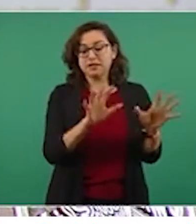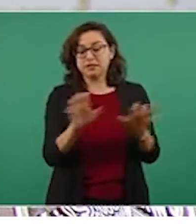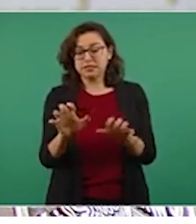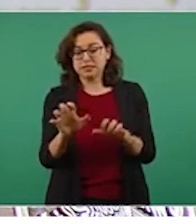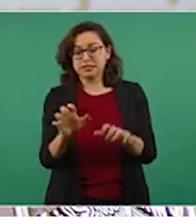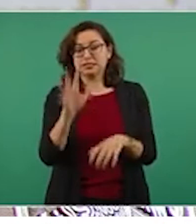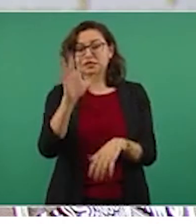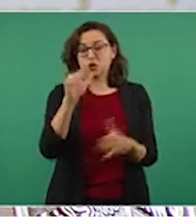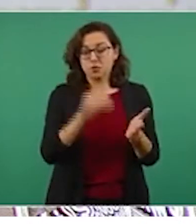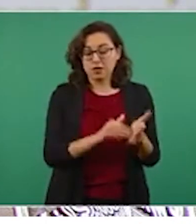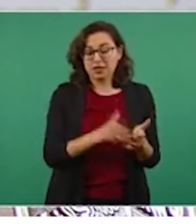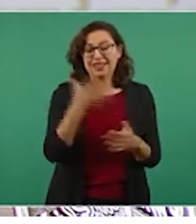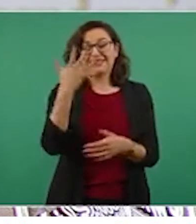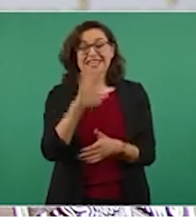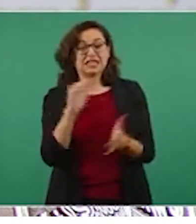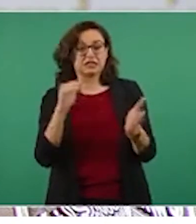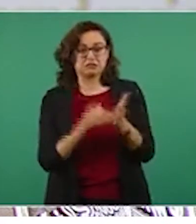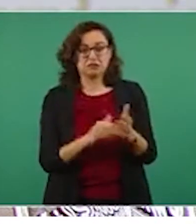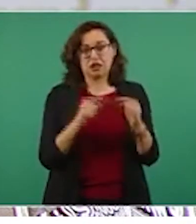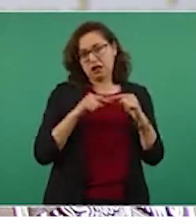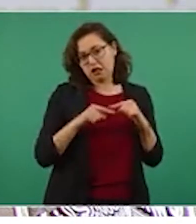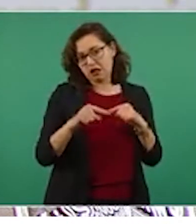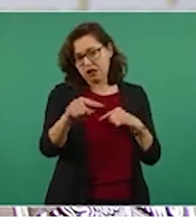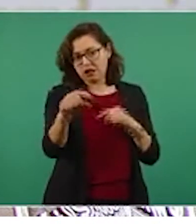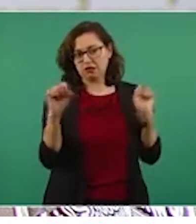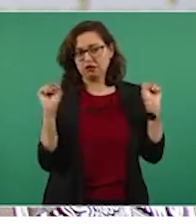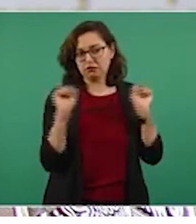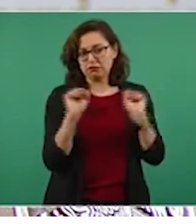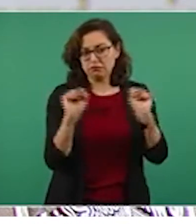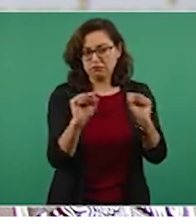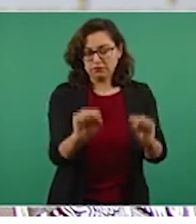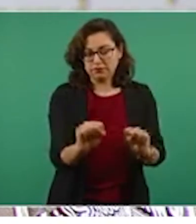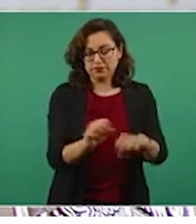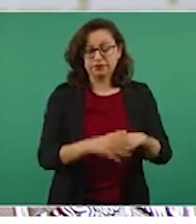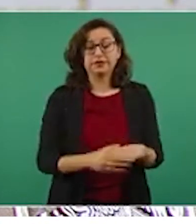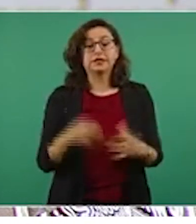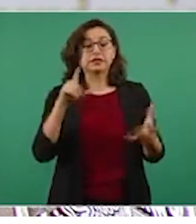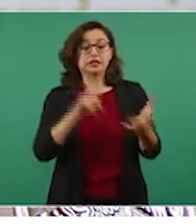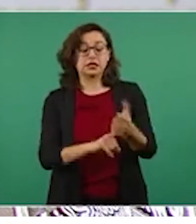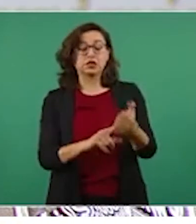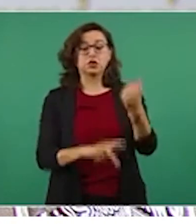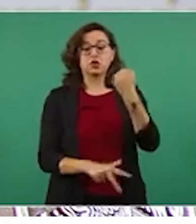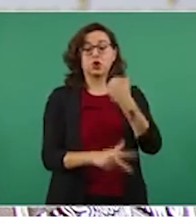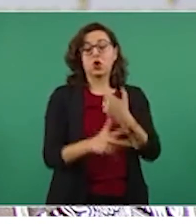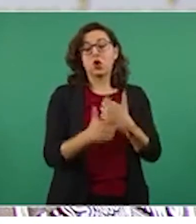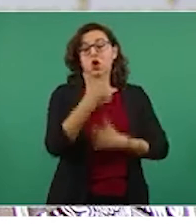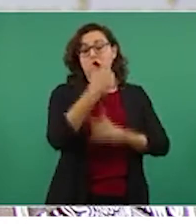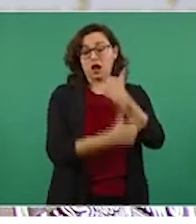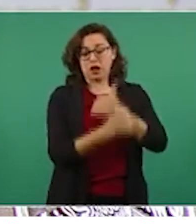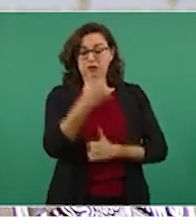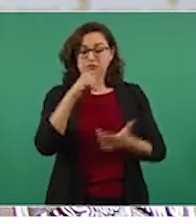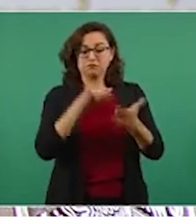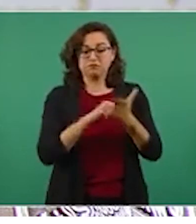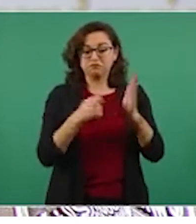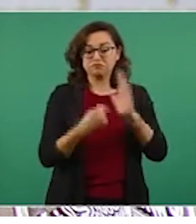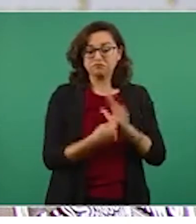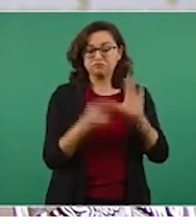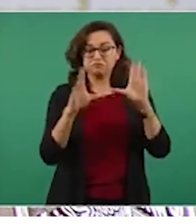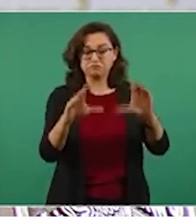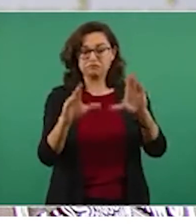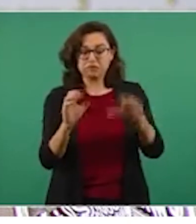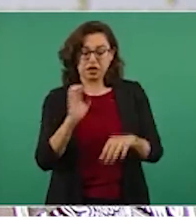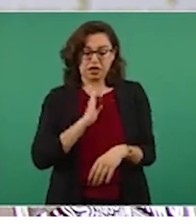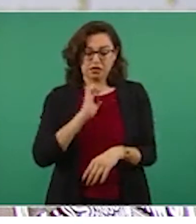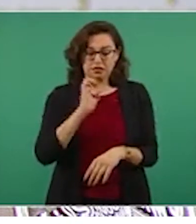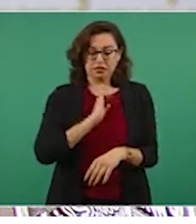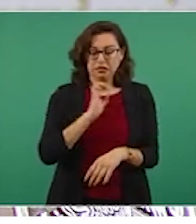metros planos. Estas tres carreras técnicas se busca formar técnicos en entrenamiento de